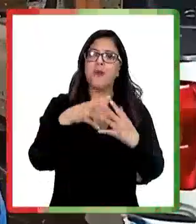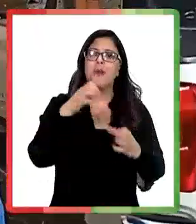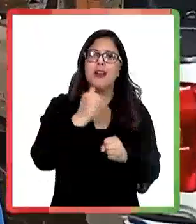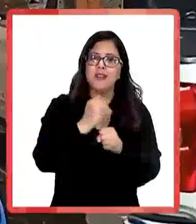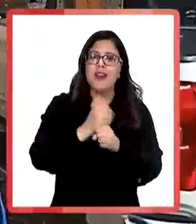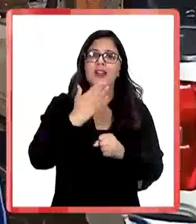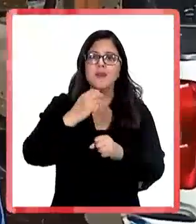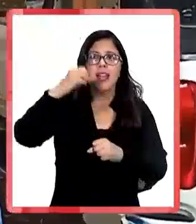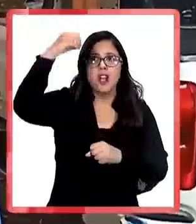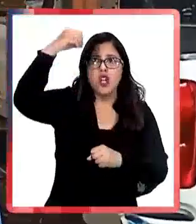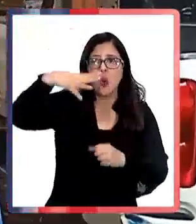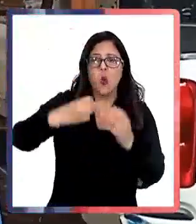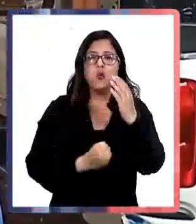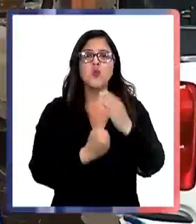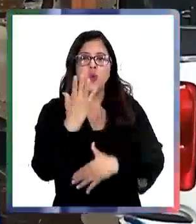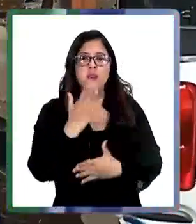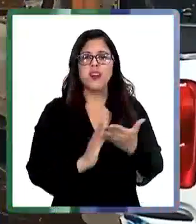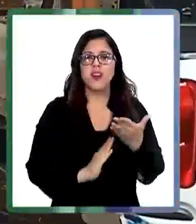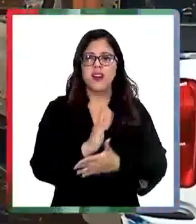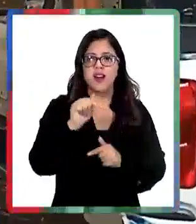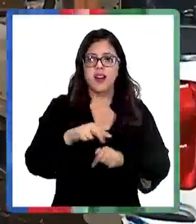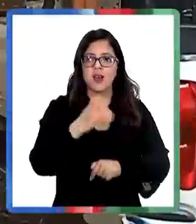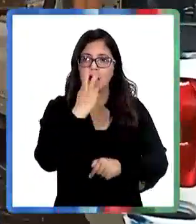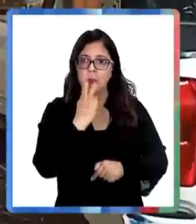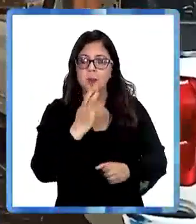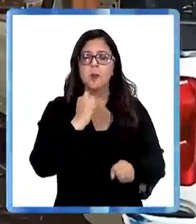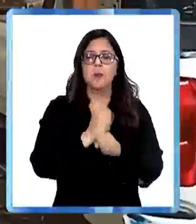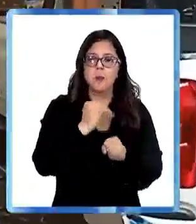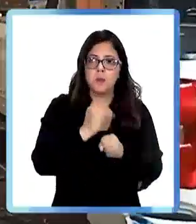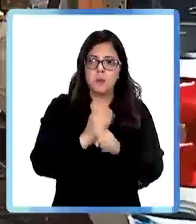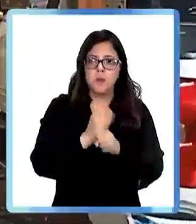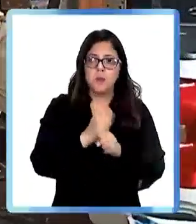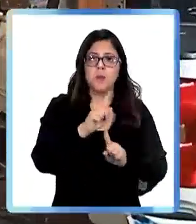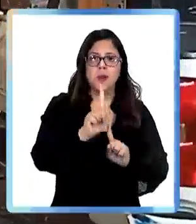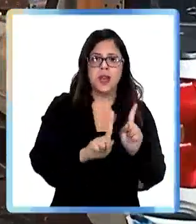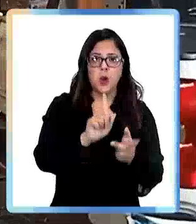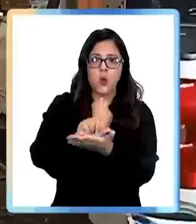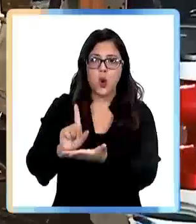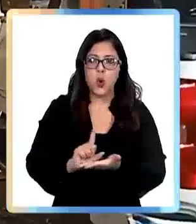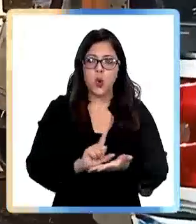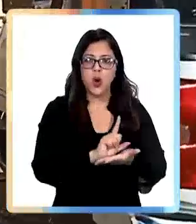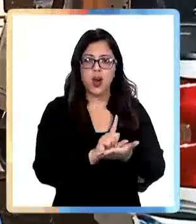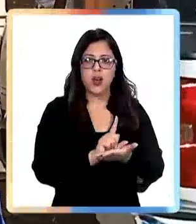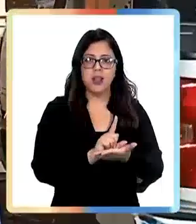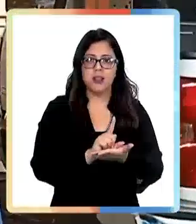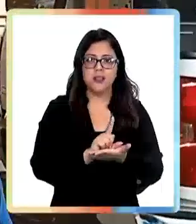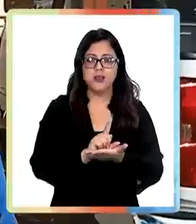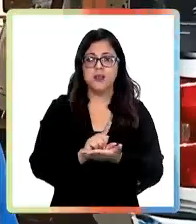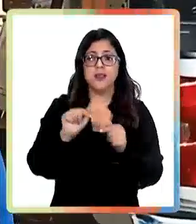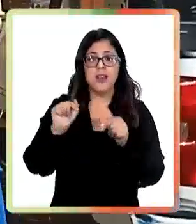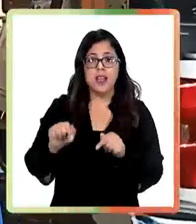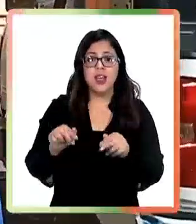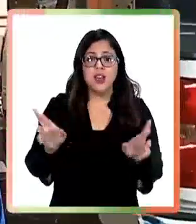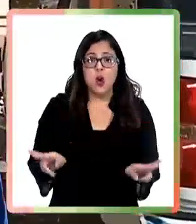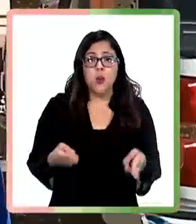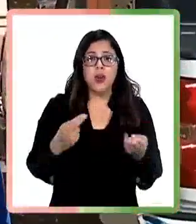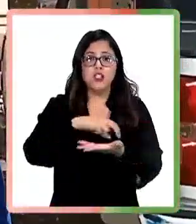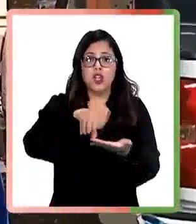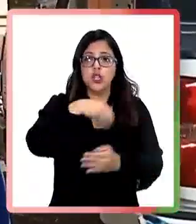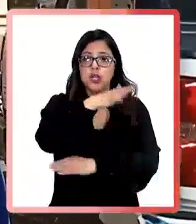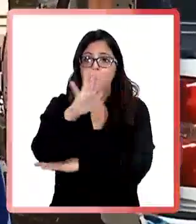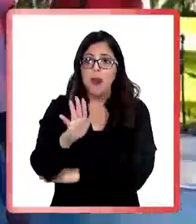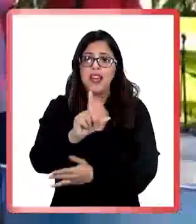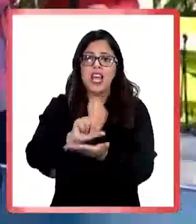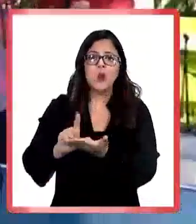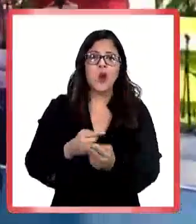luminaria a partir de estos días que ya van a comenzar en Puerto Montt. Ya se está trabajando en algunos sectores, algunos territorios, con la recuperación de parques, del